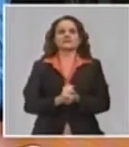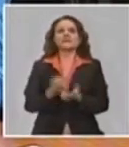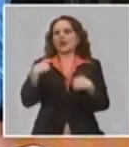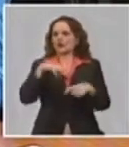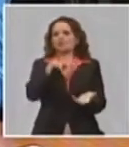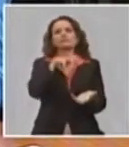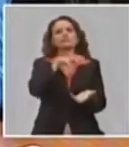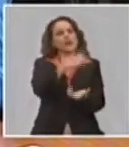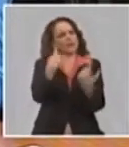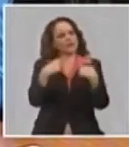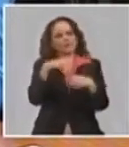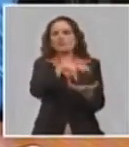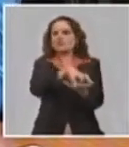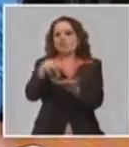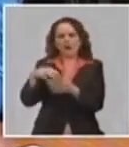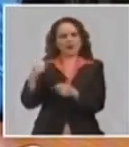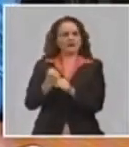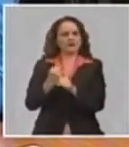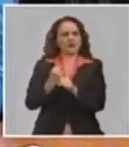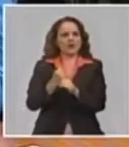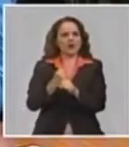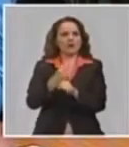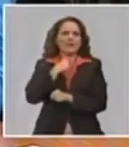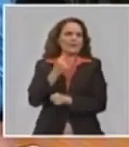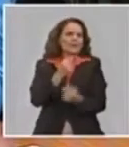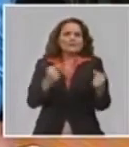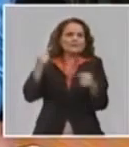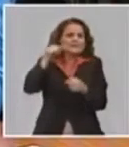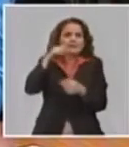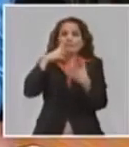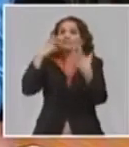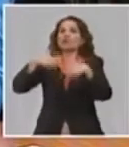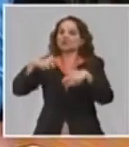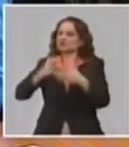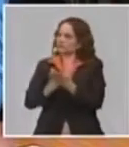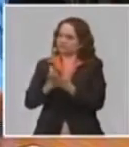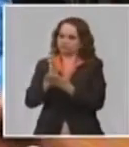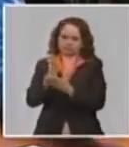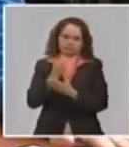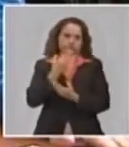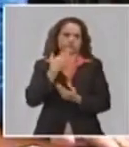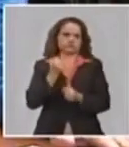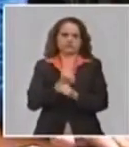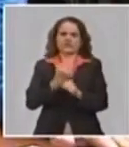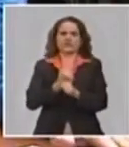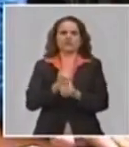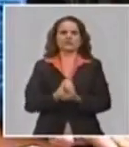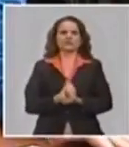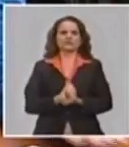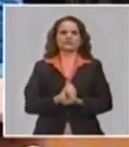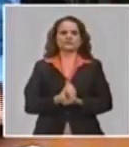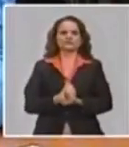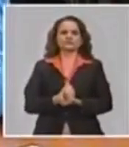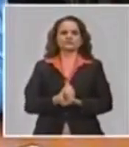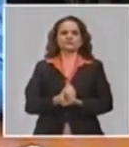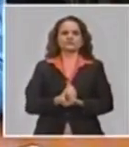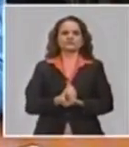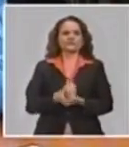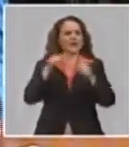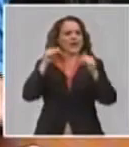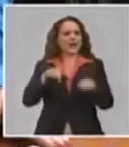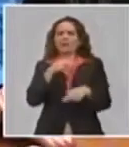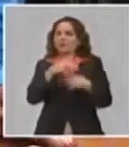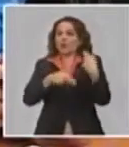trabajadores. Pero en lo fundamental la actividad productiva del país se ha mantenido. Y no es este momento de hacer